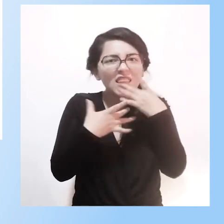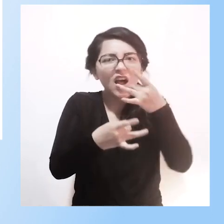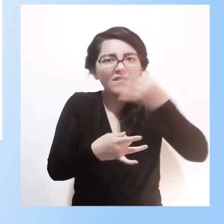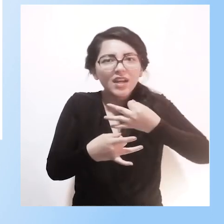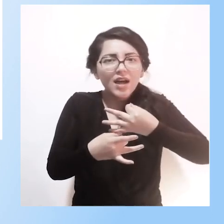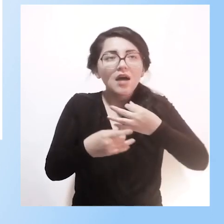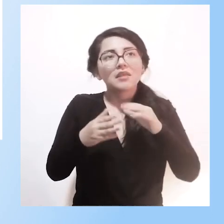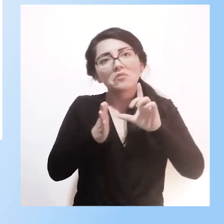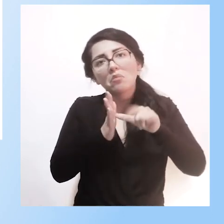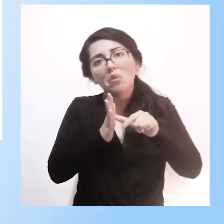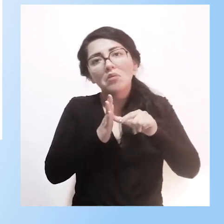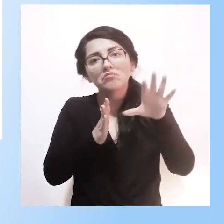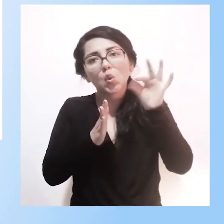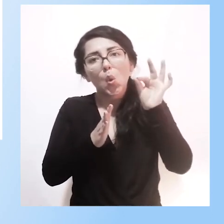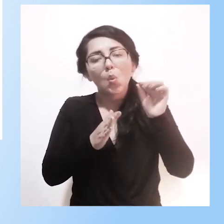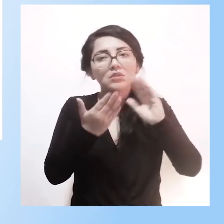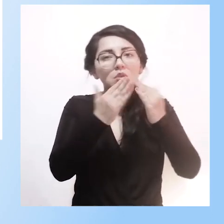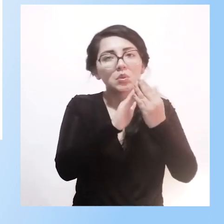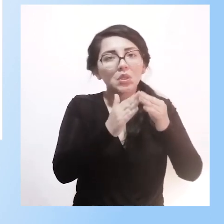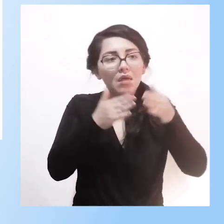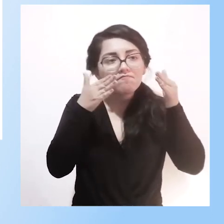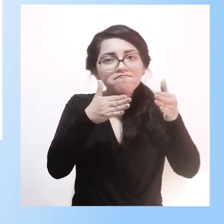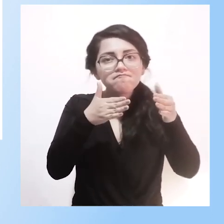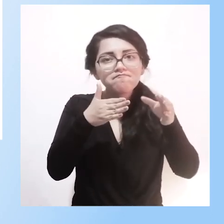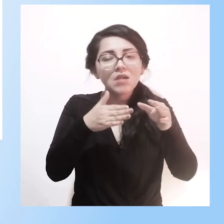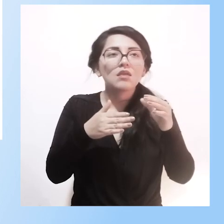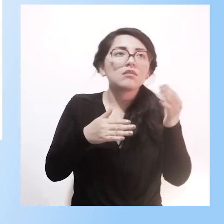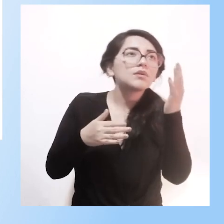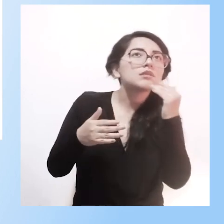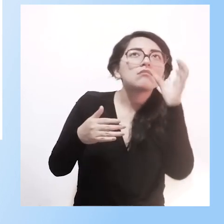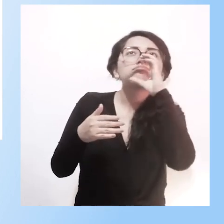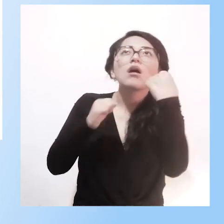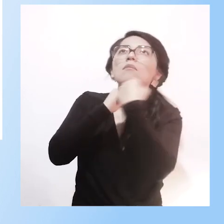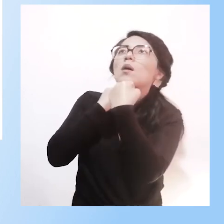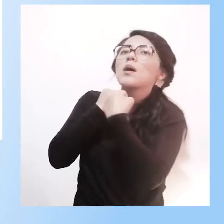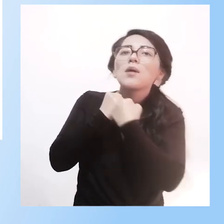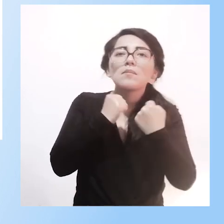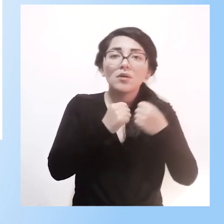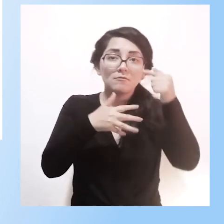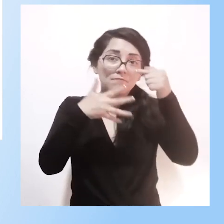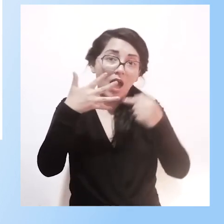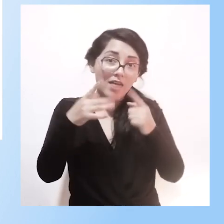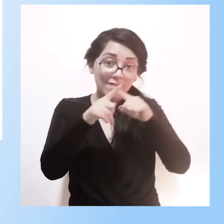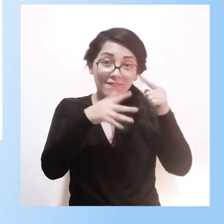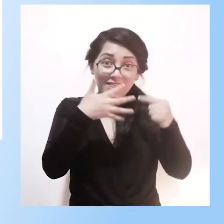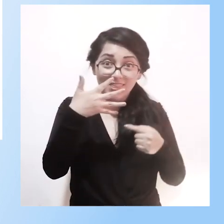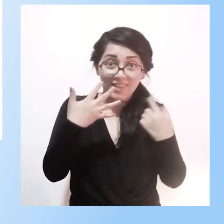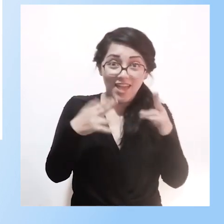una ciudad para comenzar y buscar los apoyos que ya les mencioné para